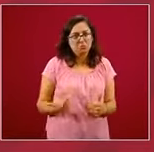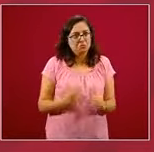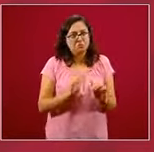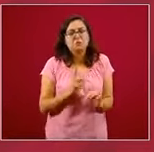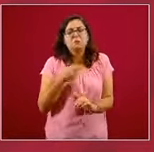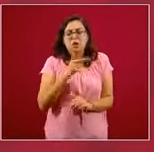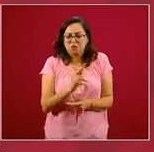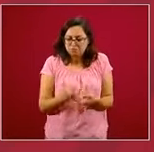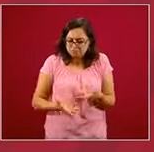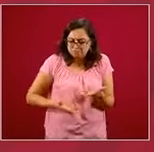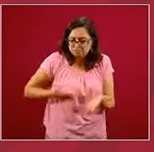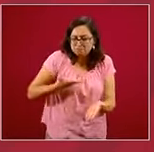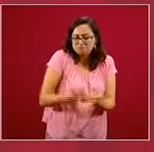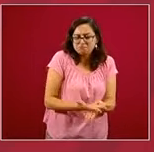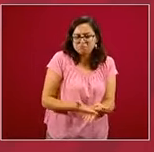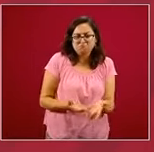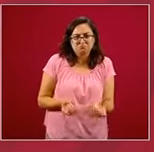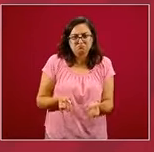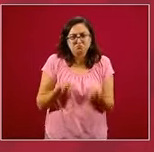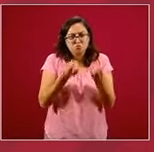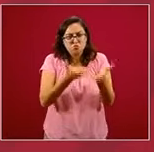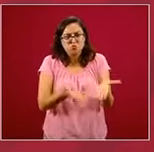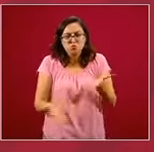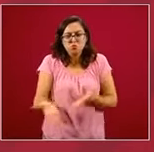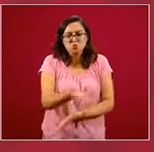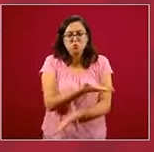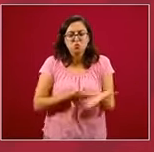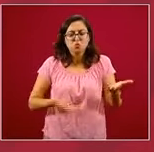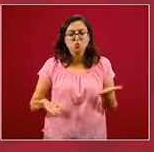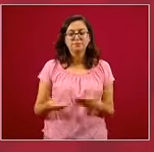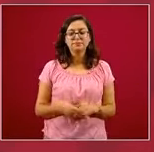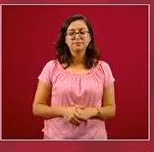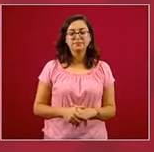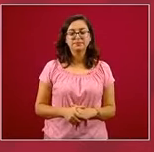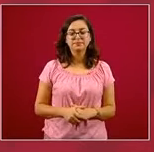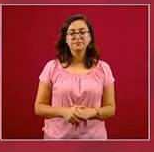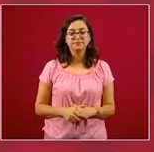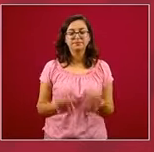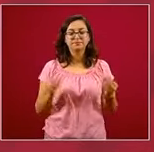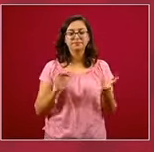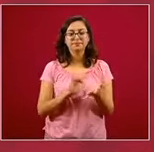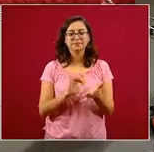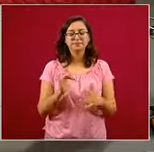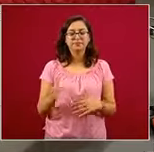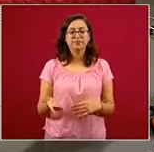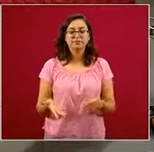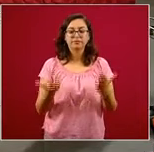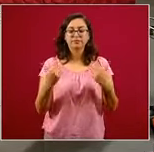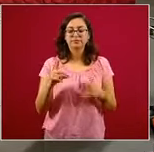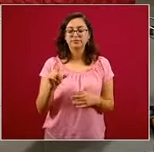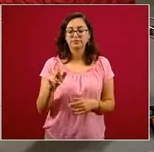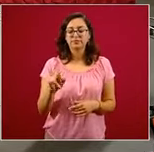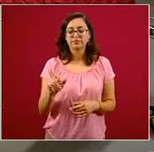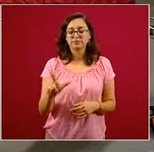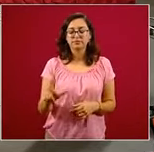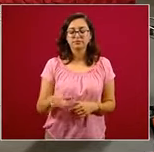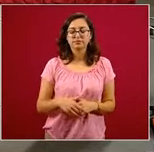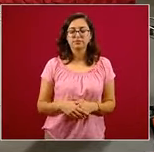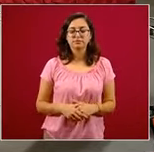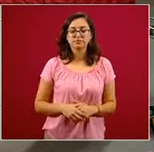contribuyendo con lo que se puede contribuir en términos científicos. Muchas gracias. Daniel Blancas de Crónica.